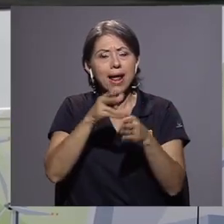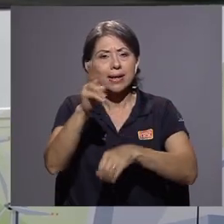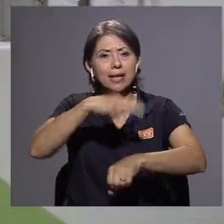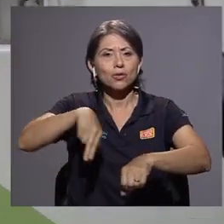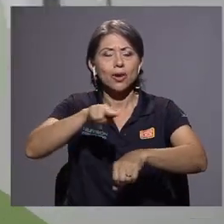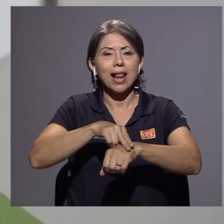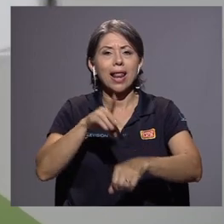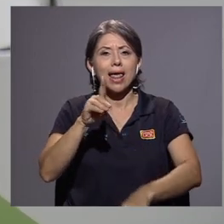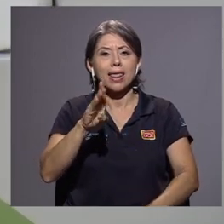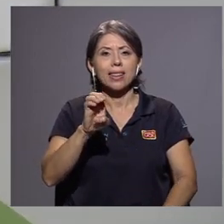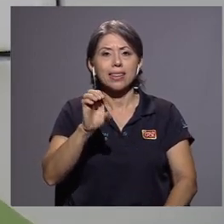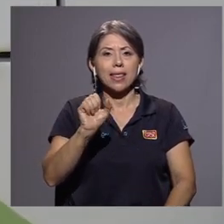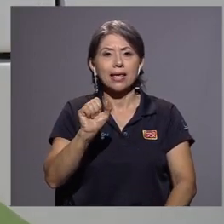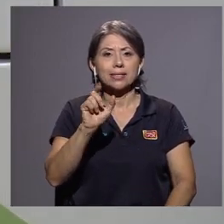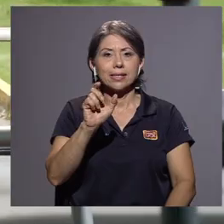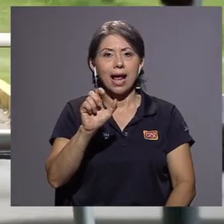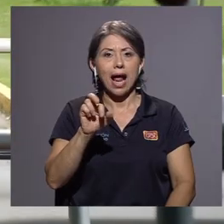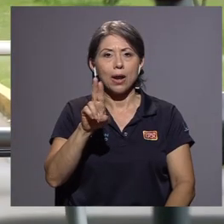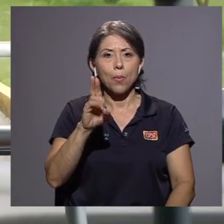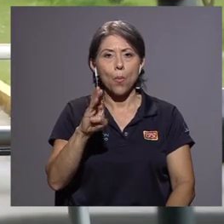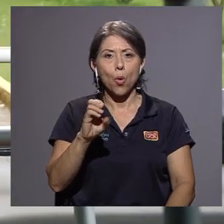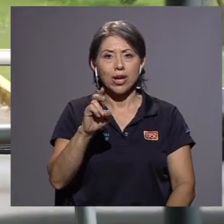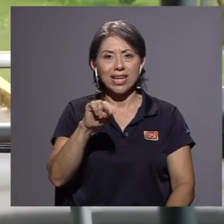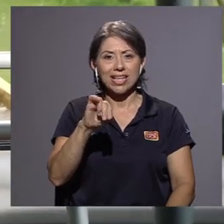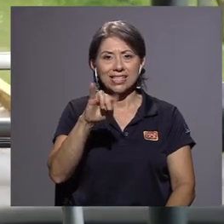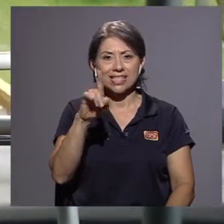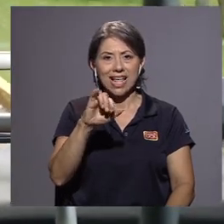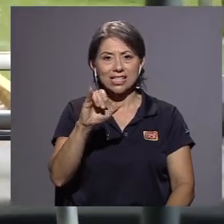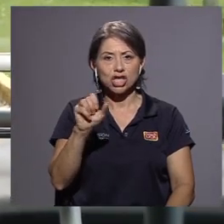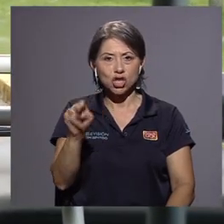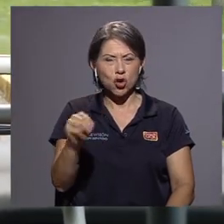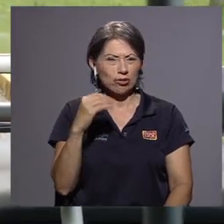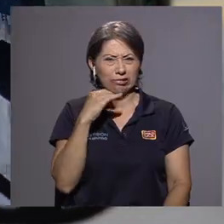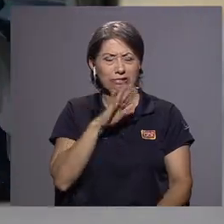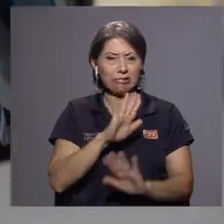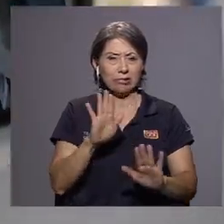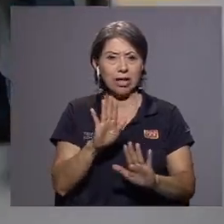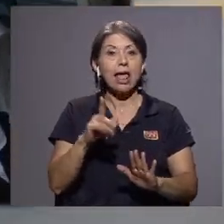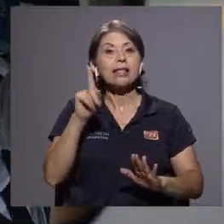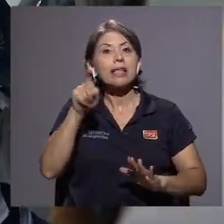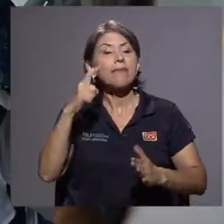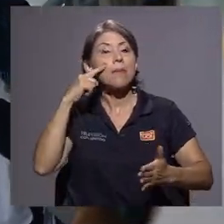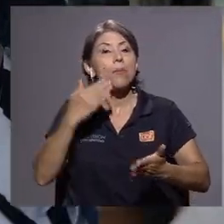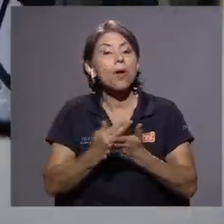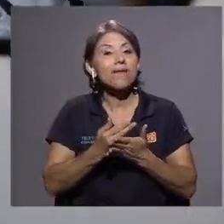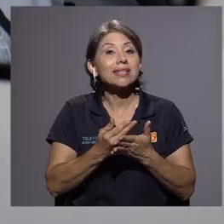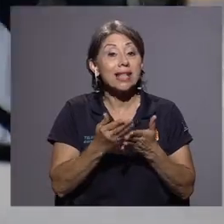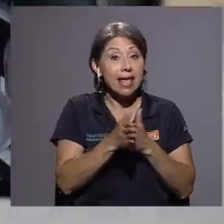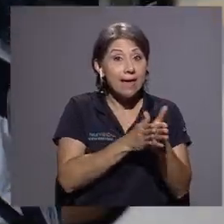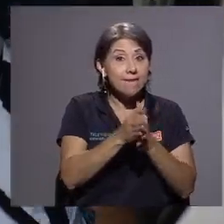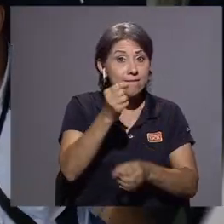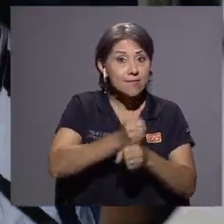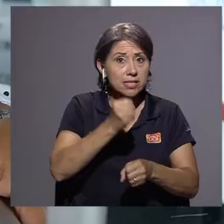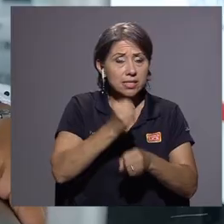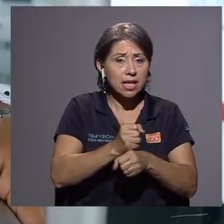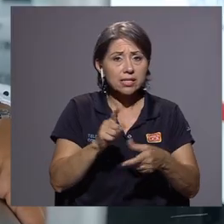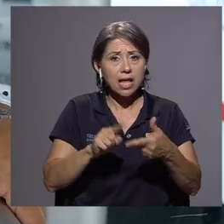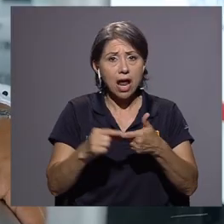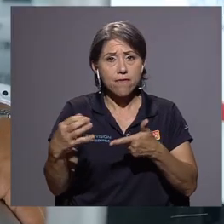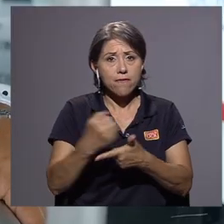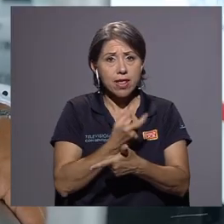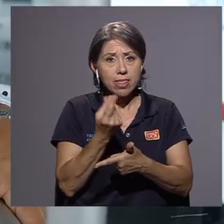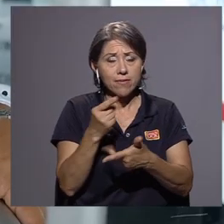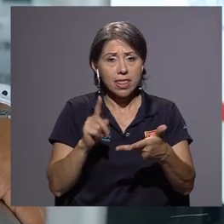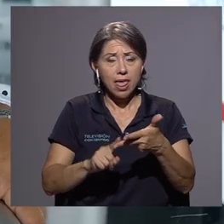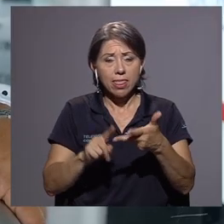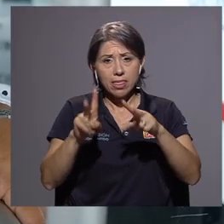Descarbonización. Lo que se pretende es realizar pruebas de eficiencia, rentabilidad y análisis de datos. En este plan